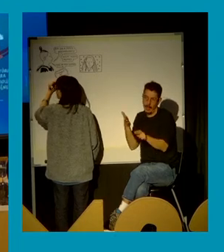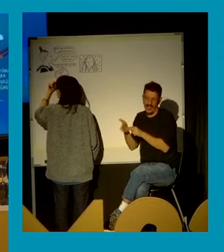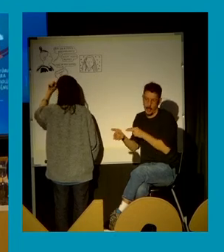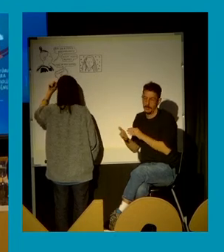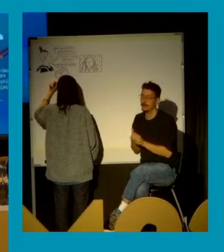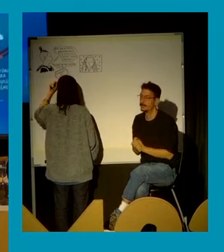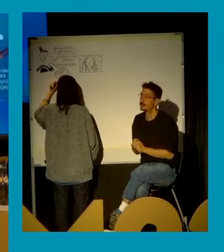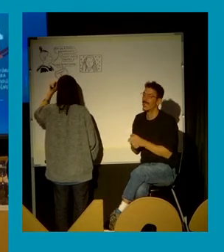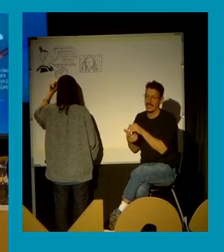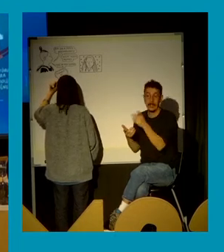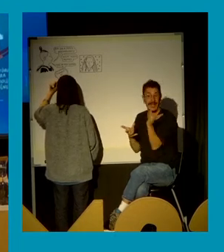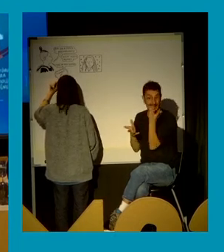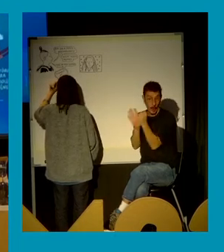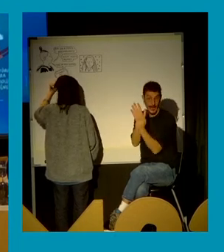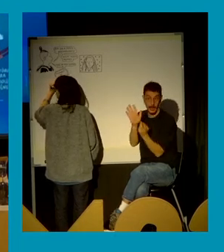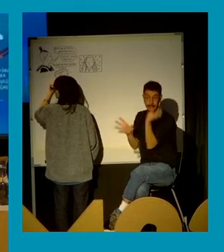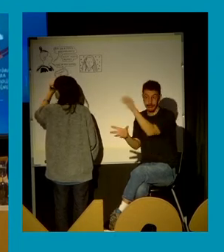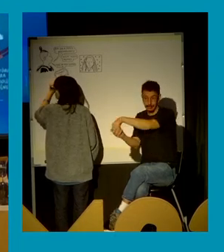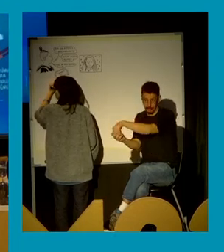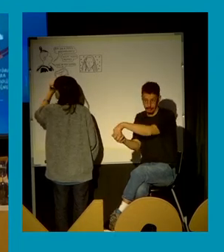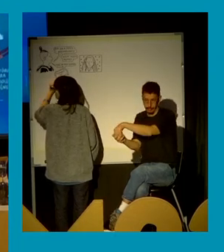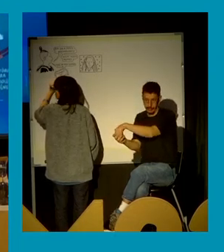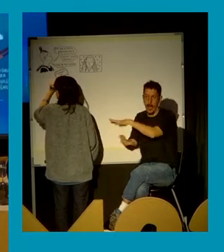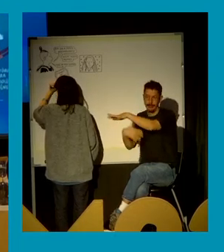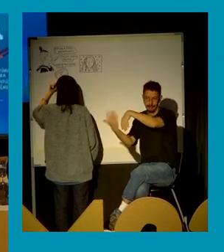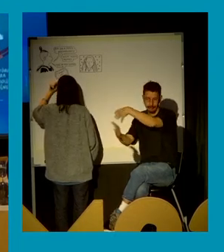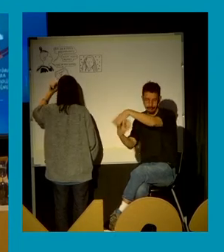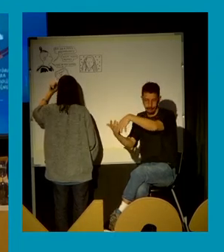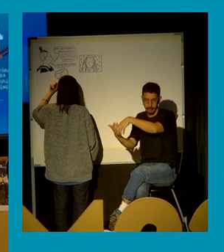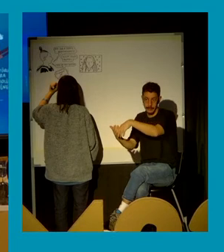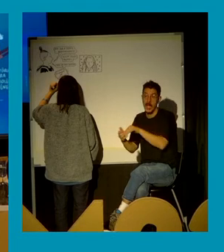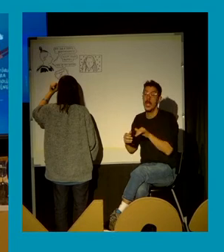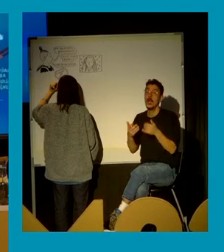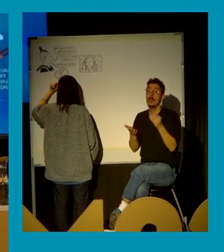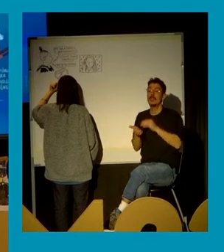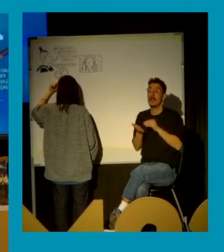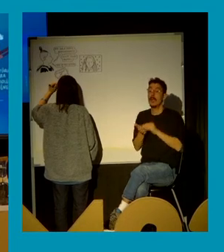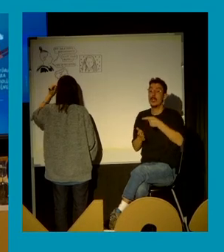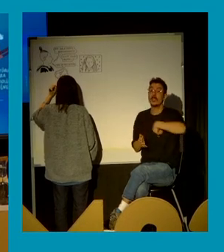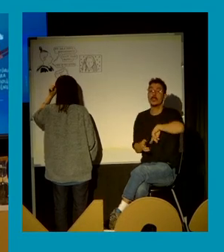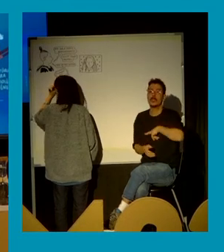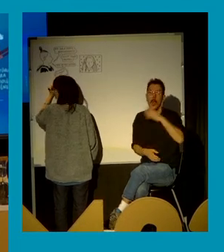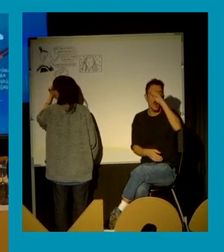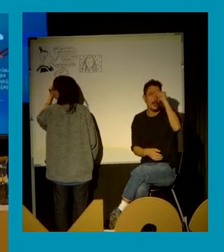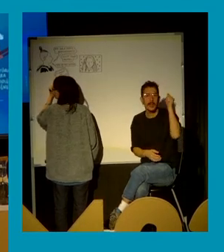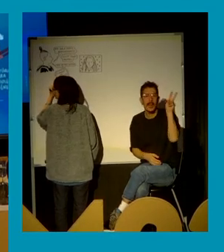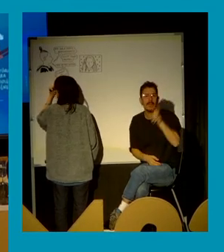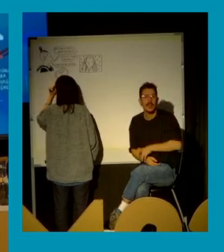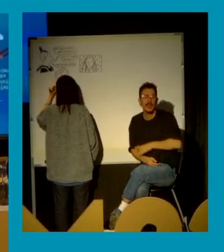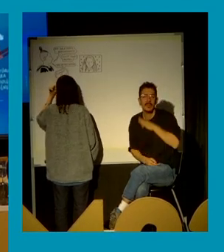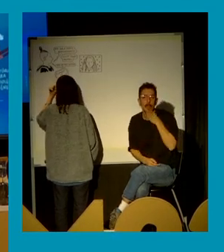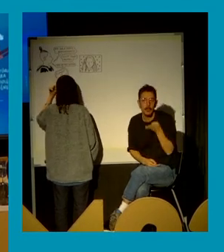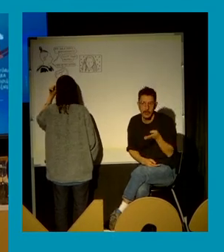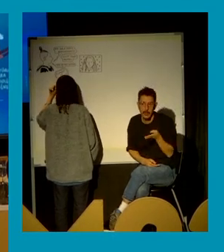creo que incluso perdemos el sur, por no decir el norte, digamos, perdemos el sur como una idea de